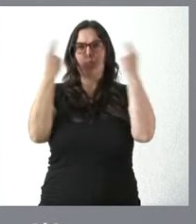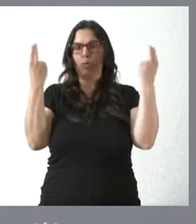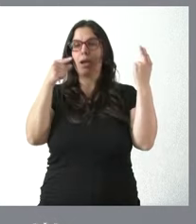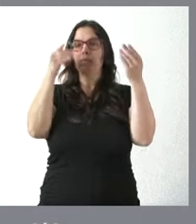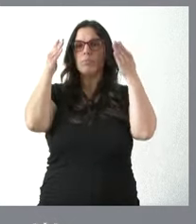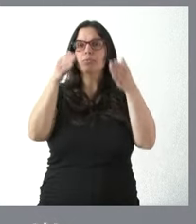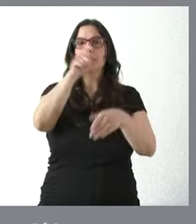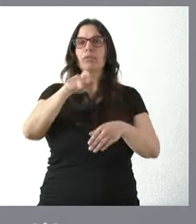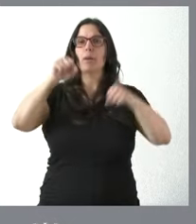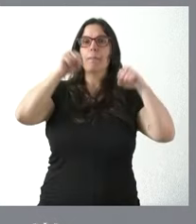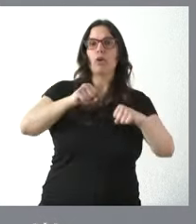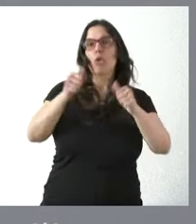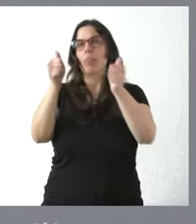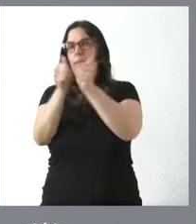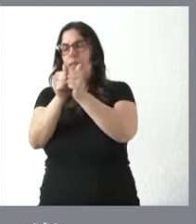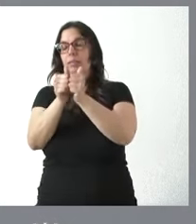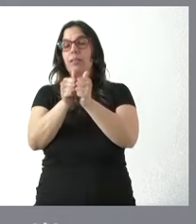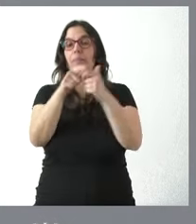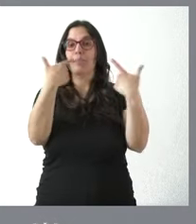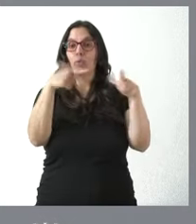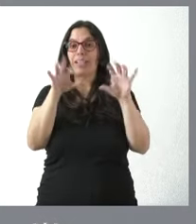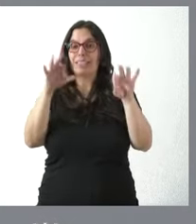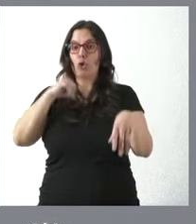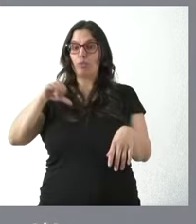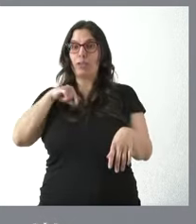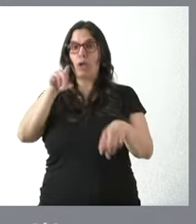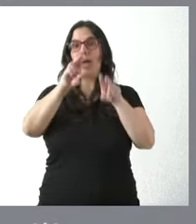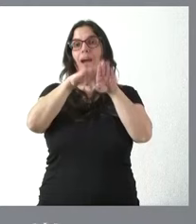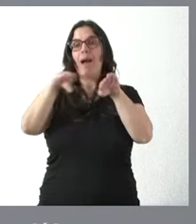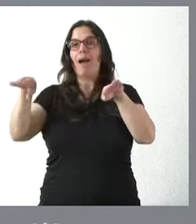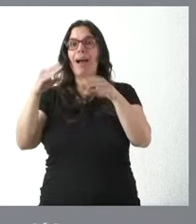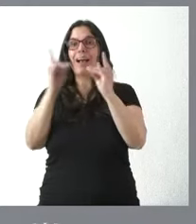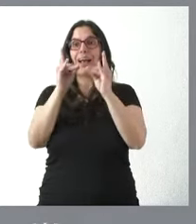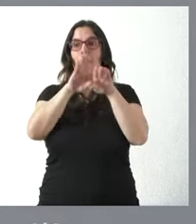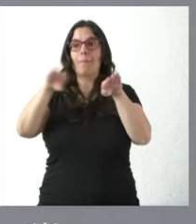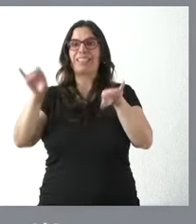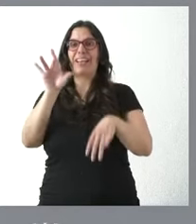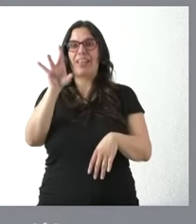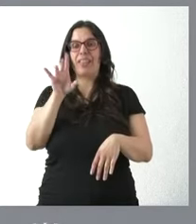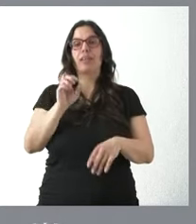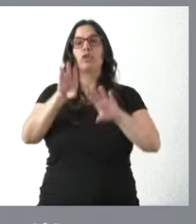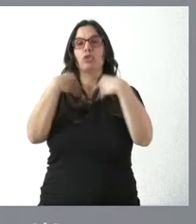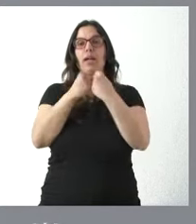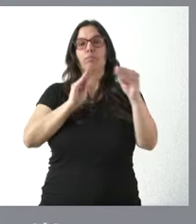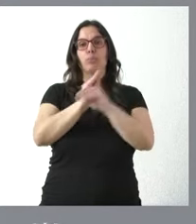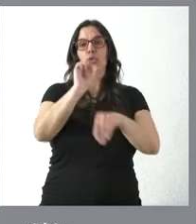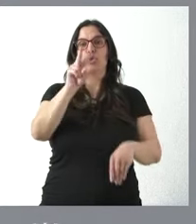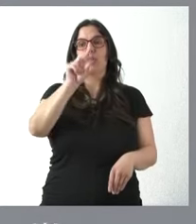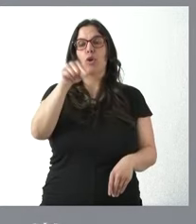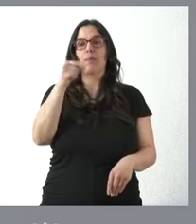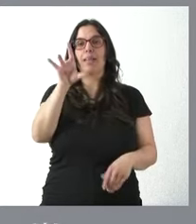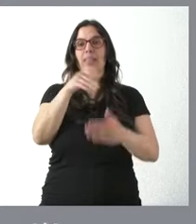a personas mayores dependientes. Y la unidad de hospitalización cuenta con 15 camas. Son 12,5 millones de euros